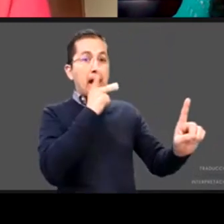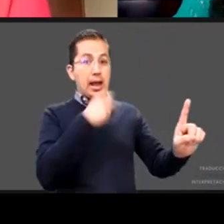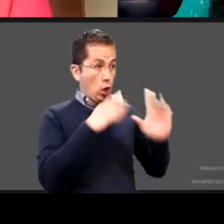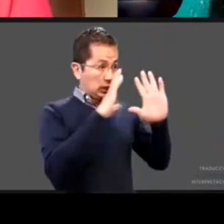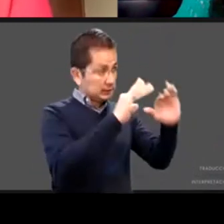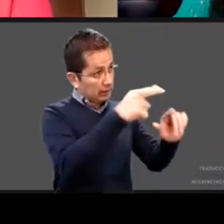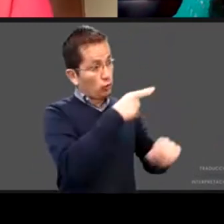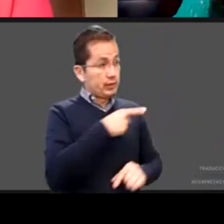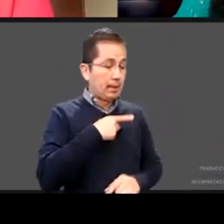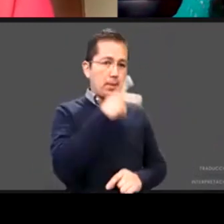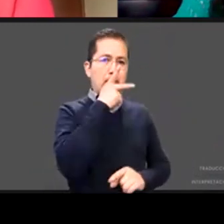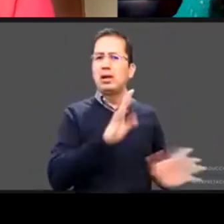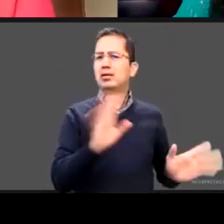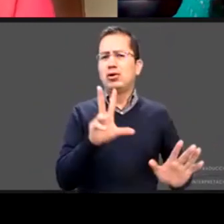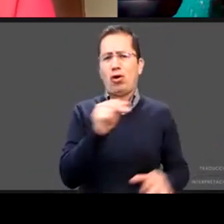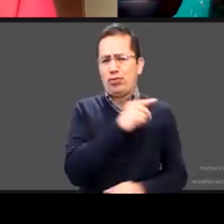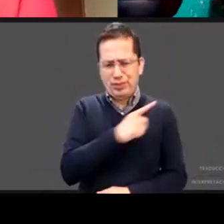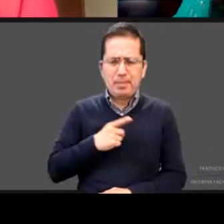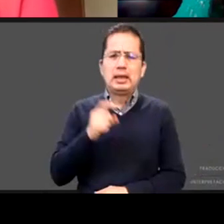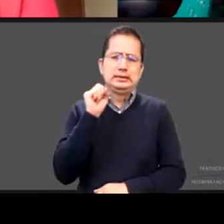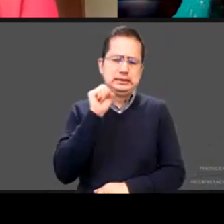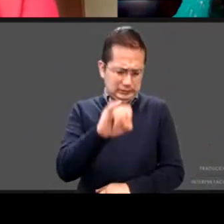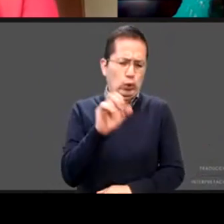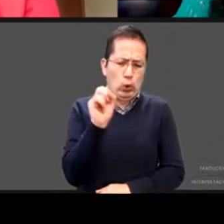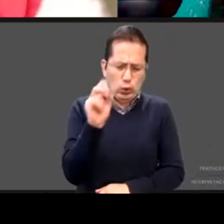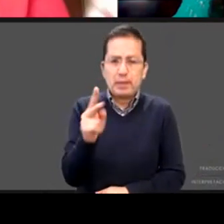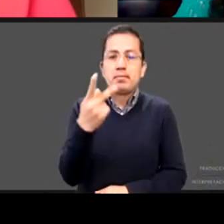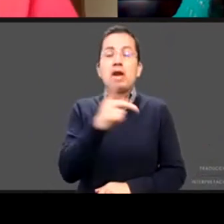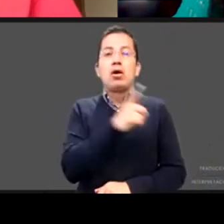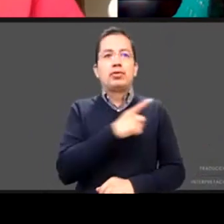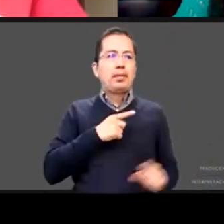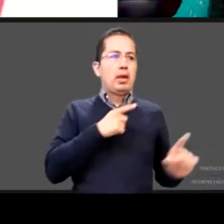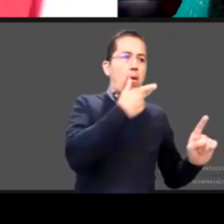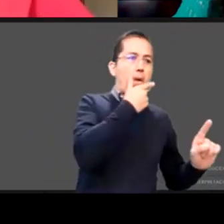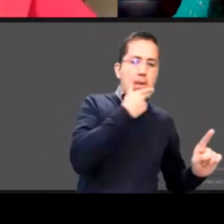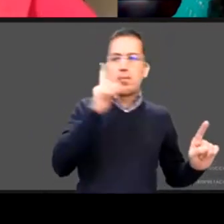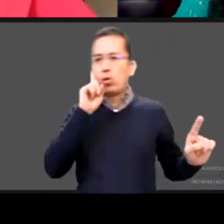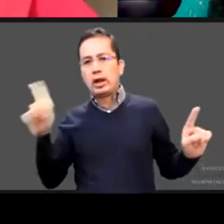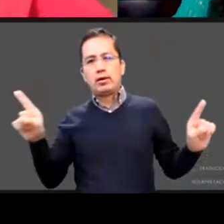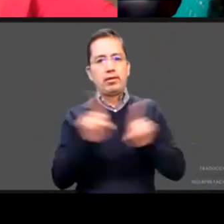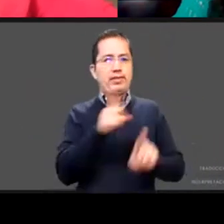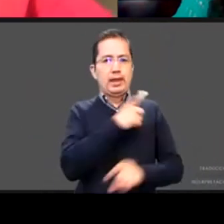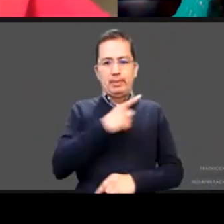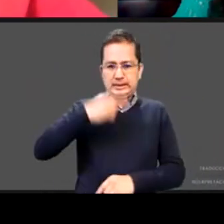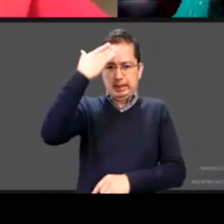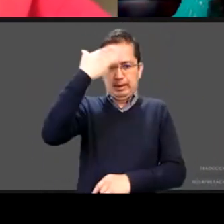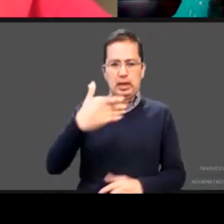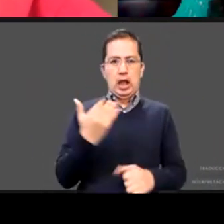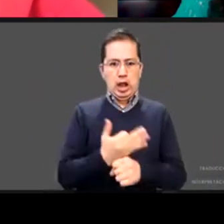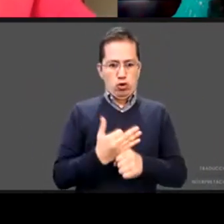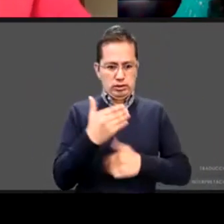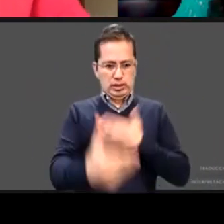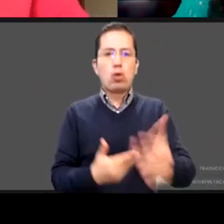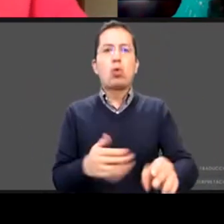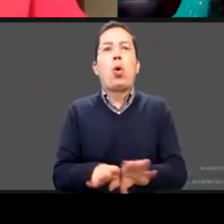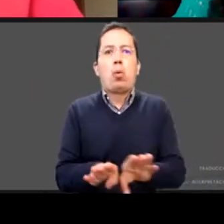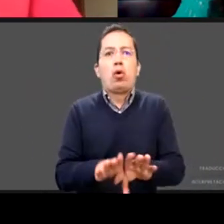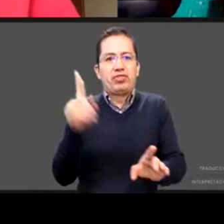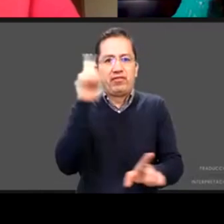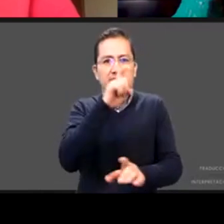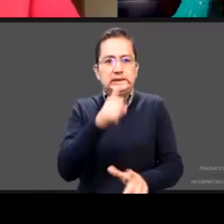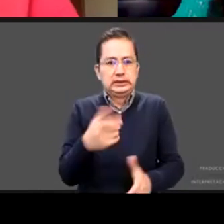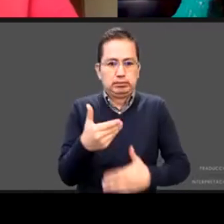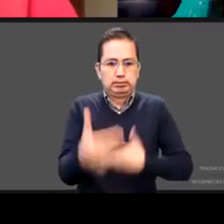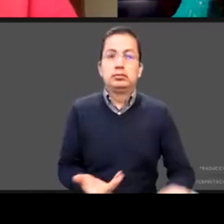mujer y hombre deberíamos de estar viendo que hay retos particulares ejemplo como ser padre o madre en la cuarentena cuando de repente